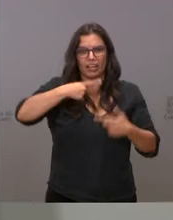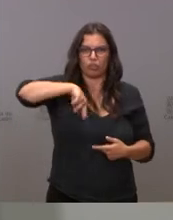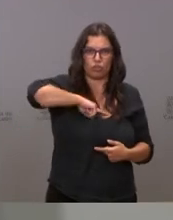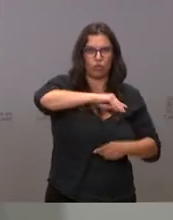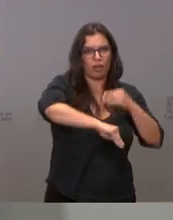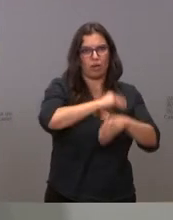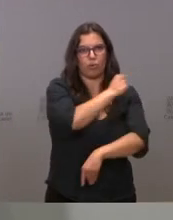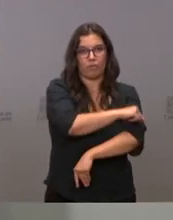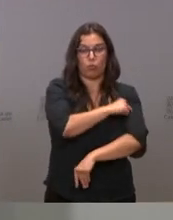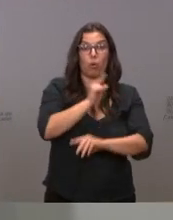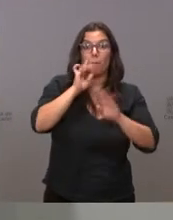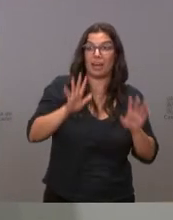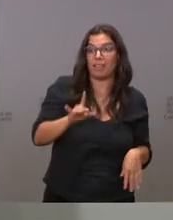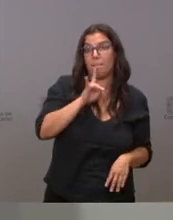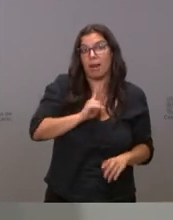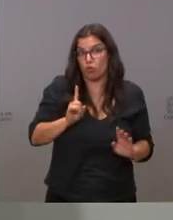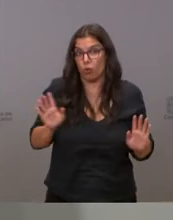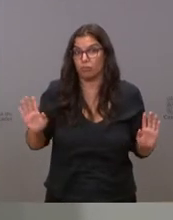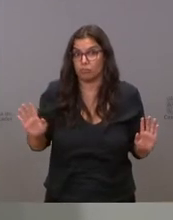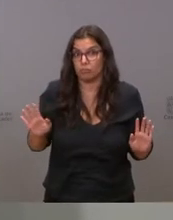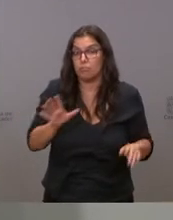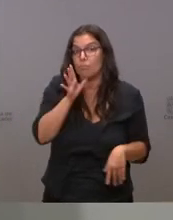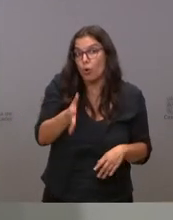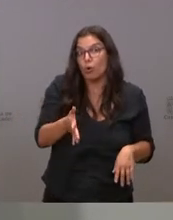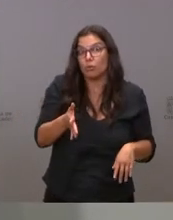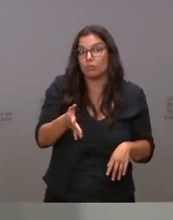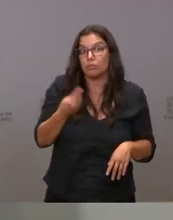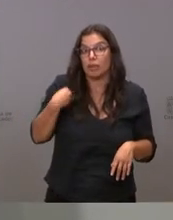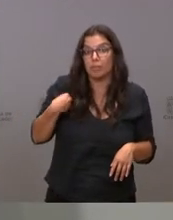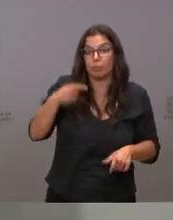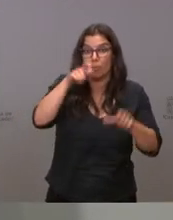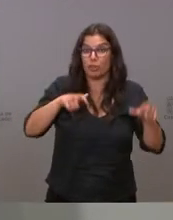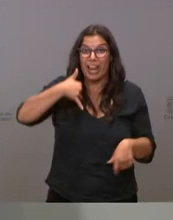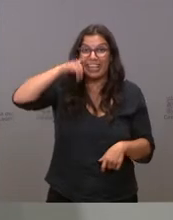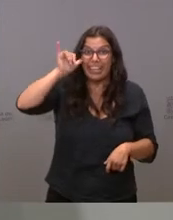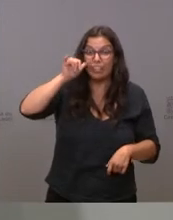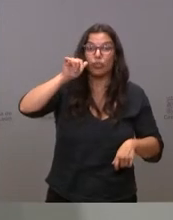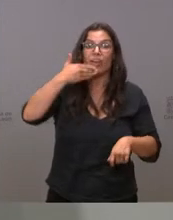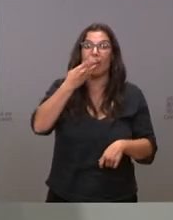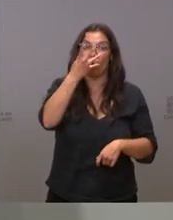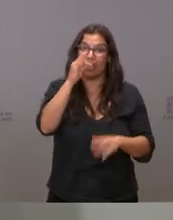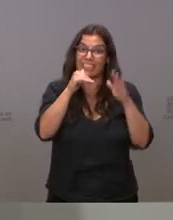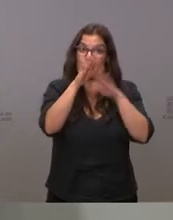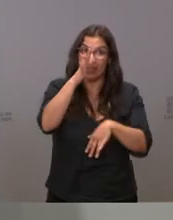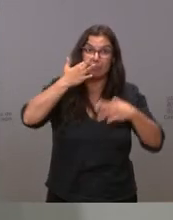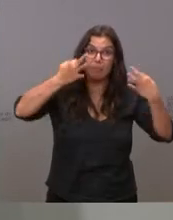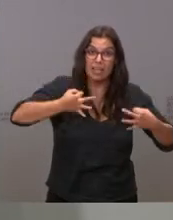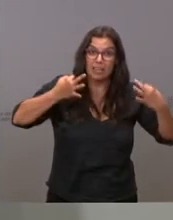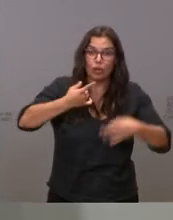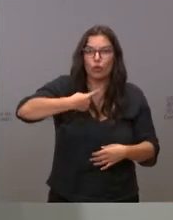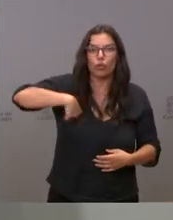que no lo estamos haciendo tan mal cuando en la población de riesgo en los mayores de 40 años somos